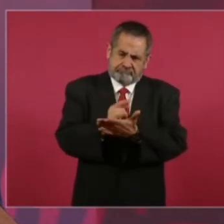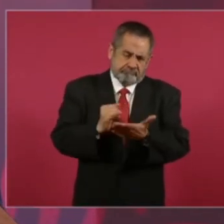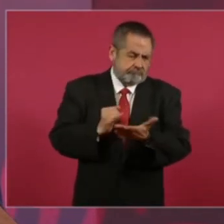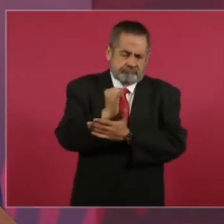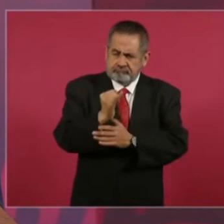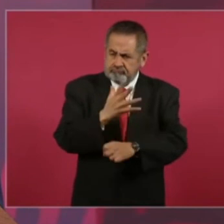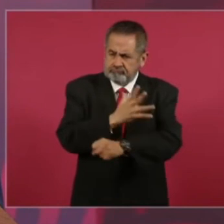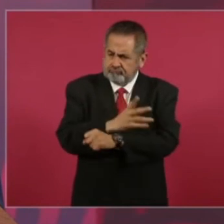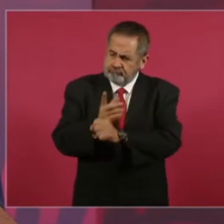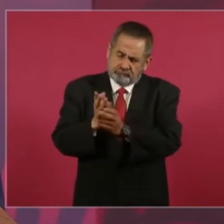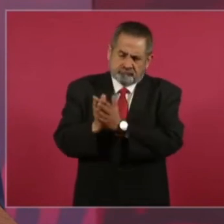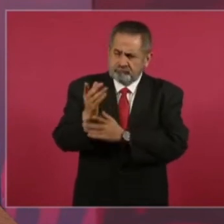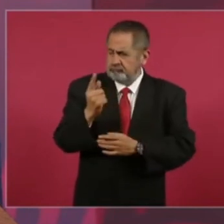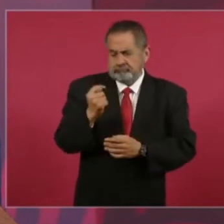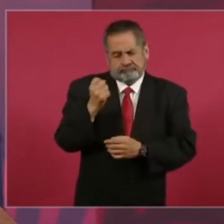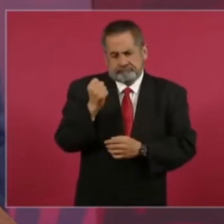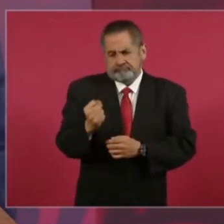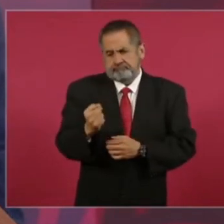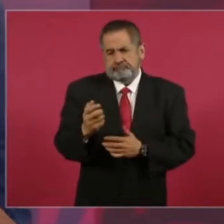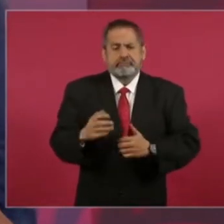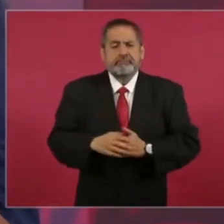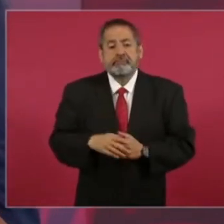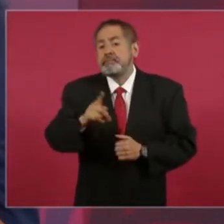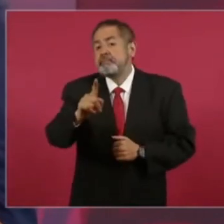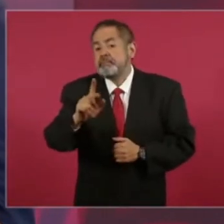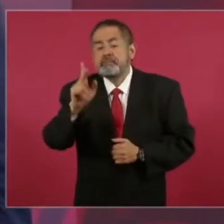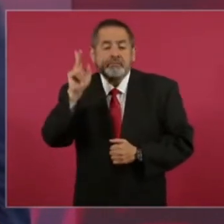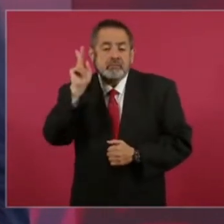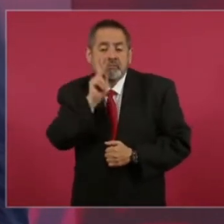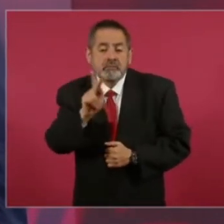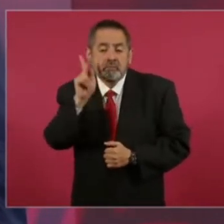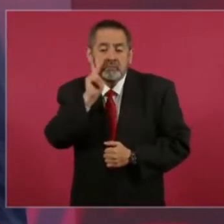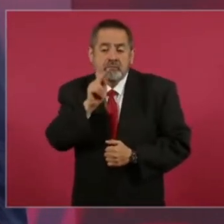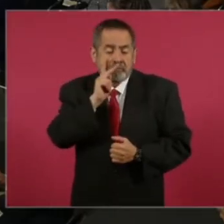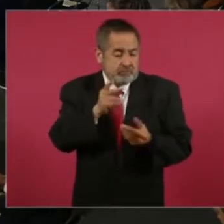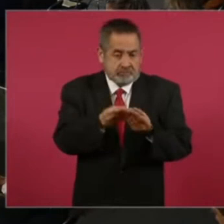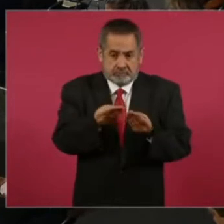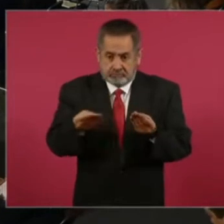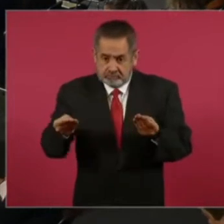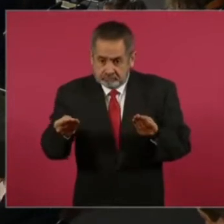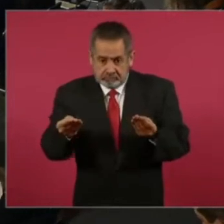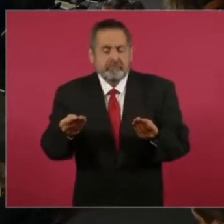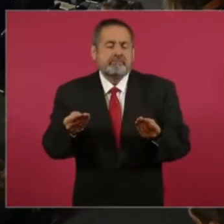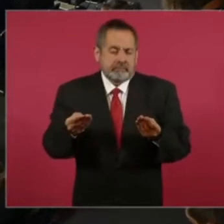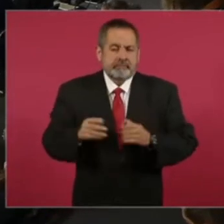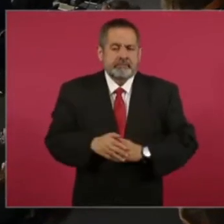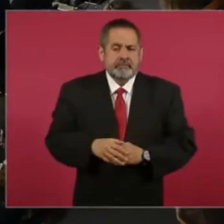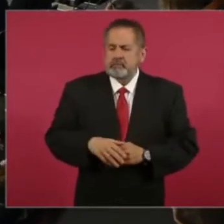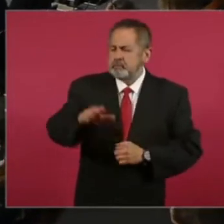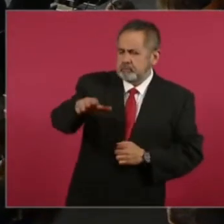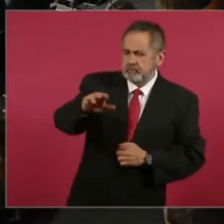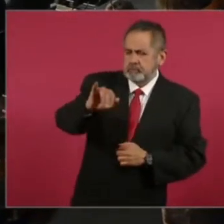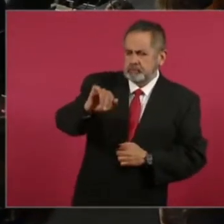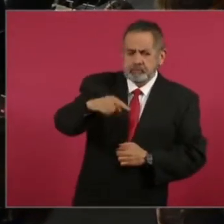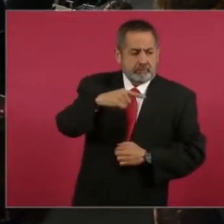rectitud claro con pruebas Sí, incluso estos empresarios